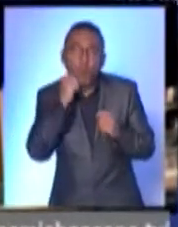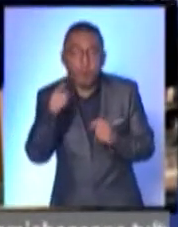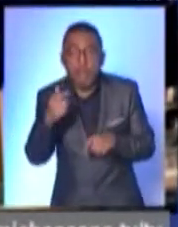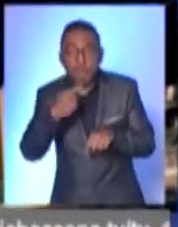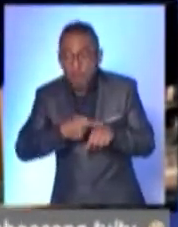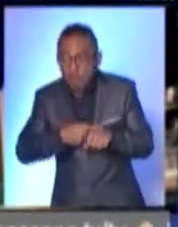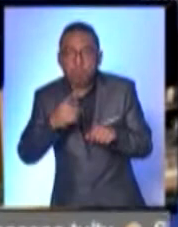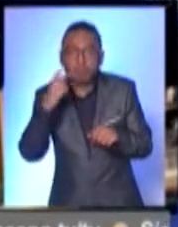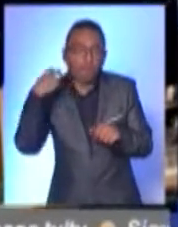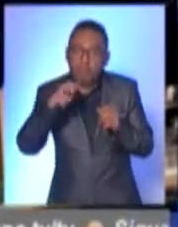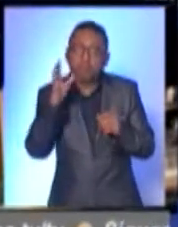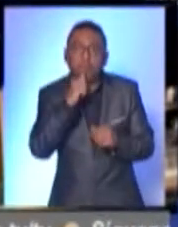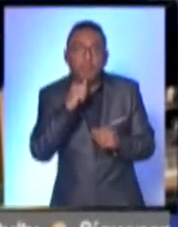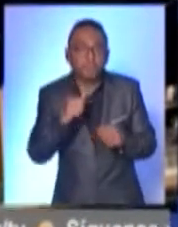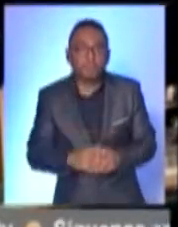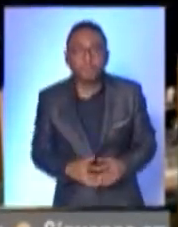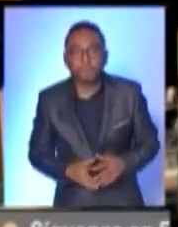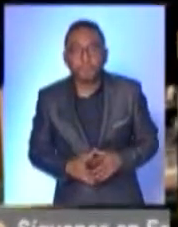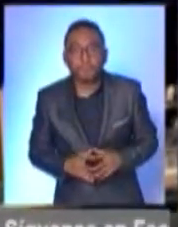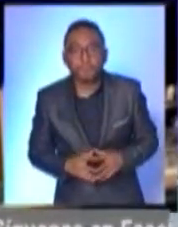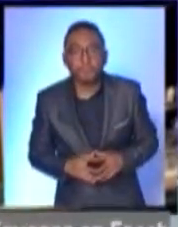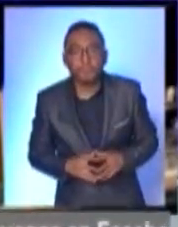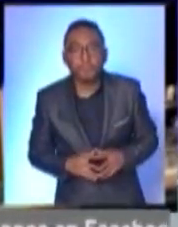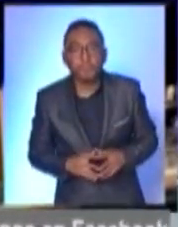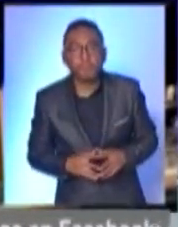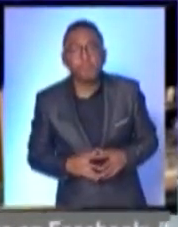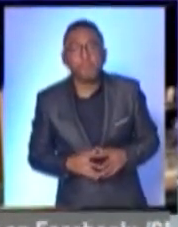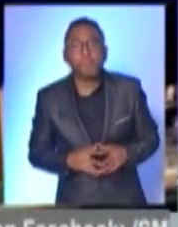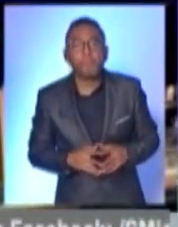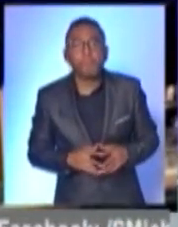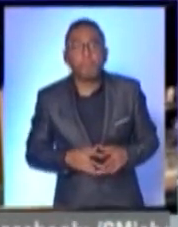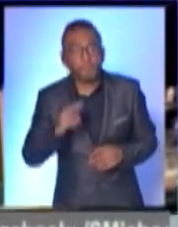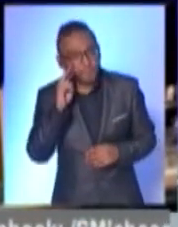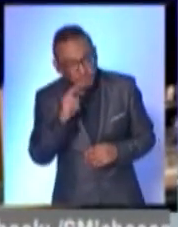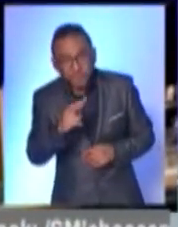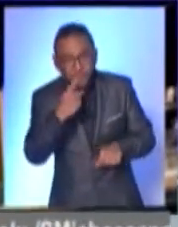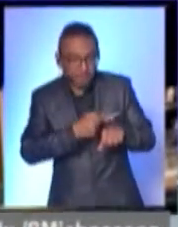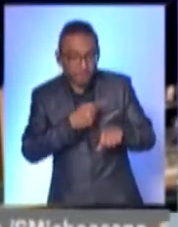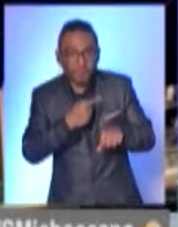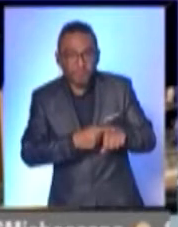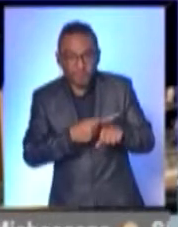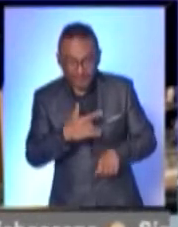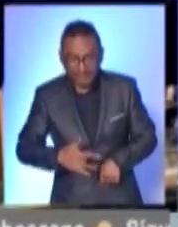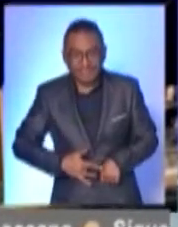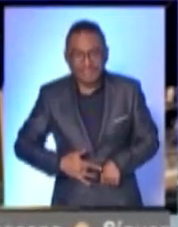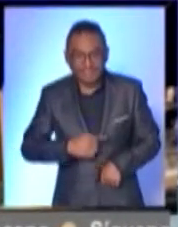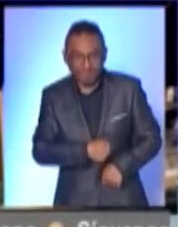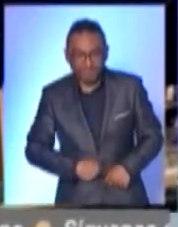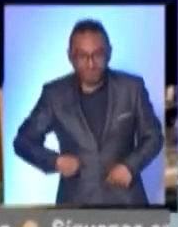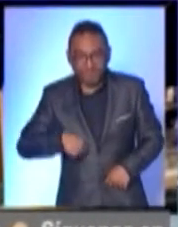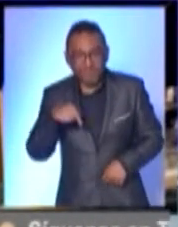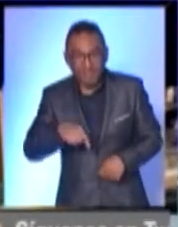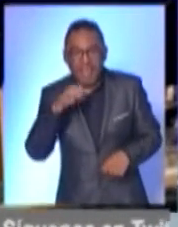Yesenia Magaña, SM Noticias. Y ante el aumento de enfermedades gastrointestinales en la